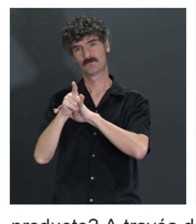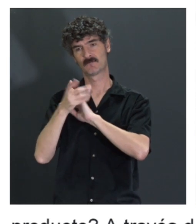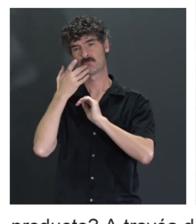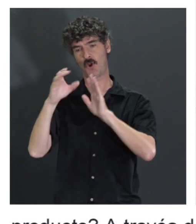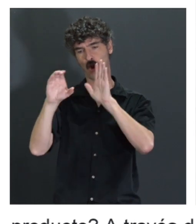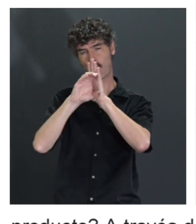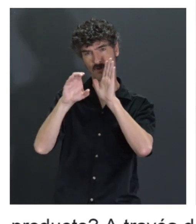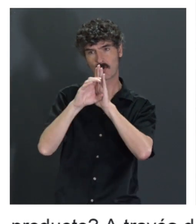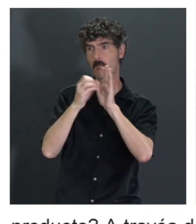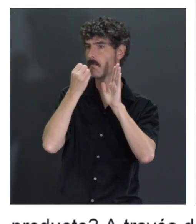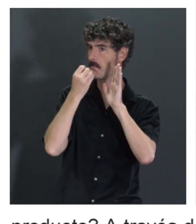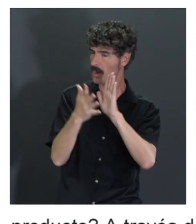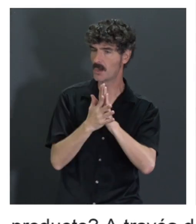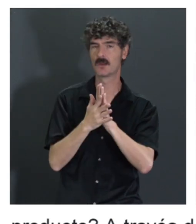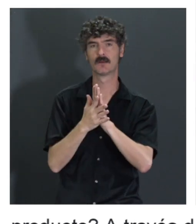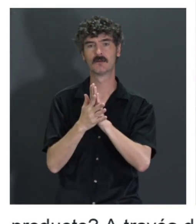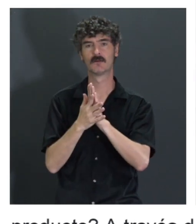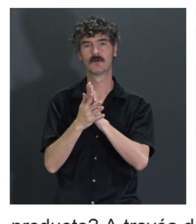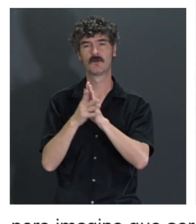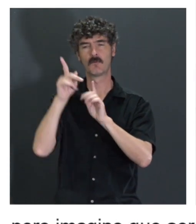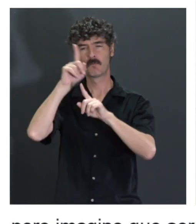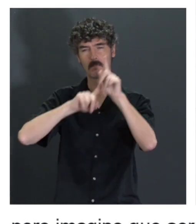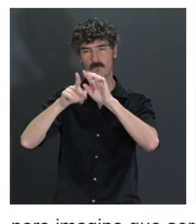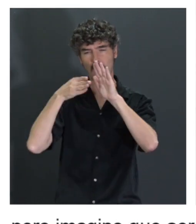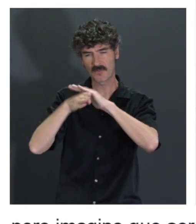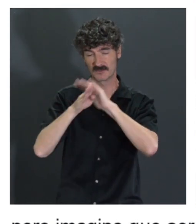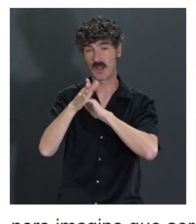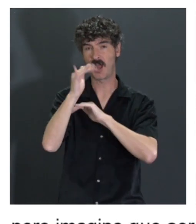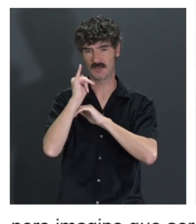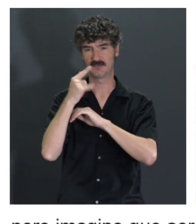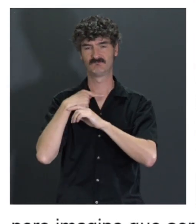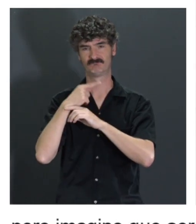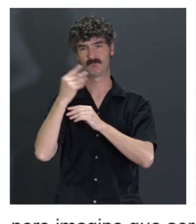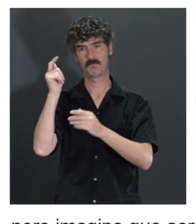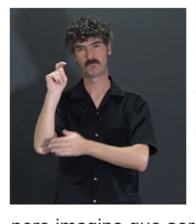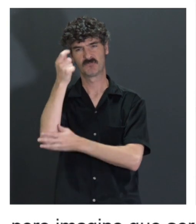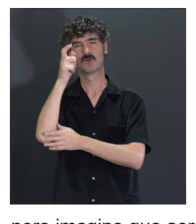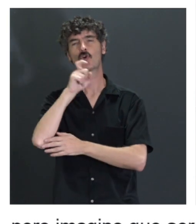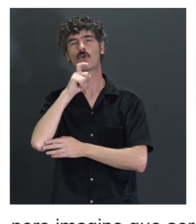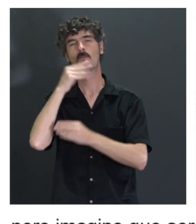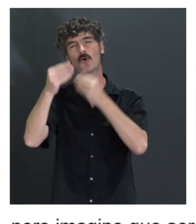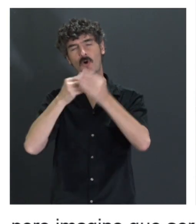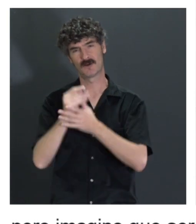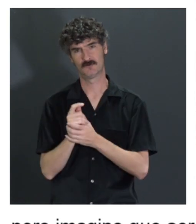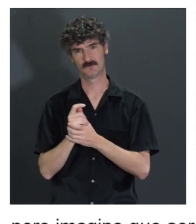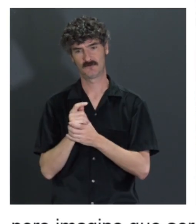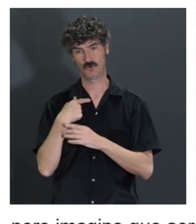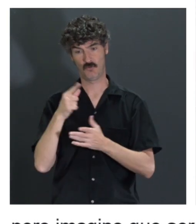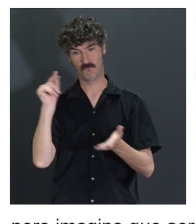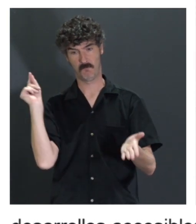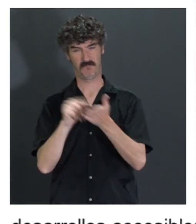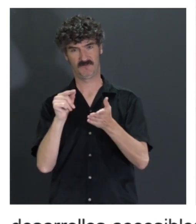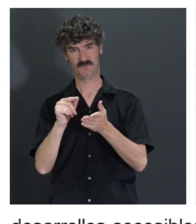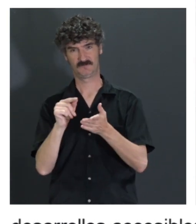código y ver que, guau, ¿cuántos problemas tengo de accesibilidad? Vamos a resolverlos, ¿cómo lo resuelvo? Déjame hacerlo de manera rápida y